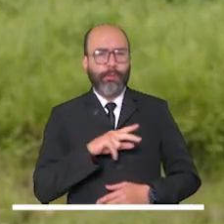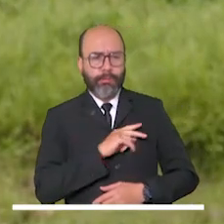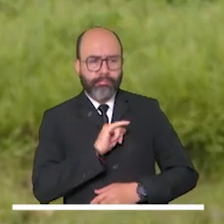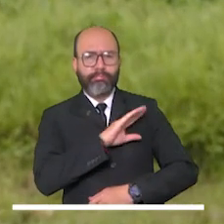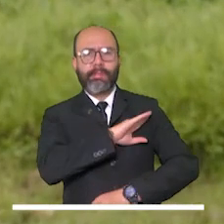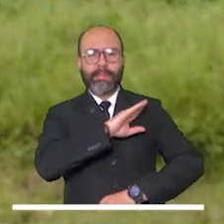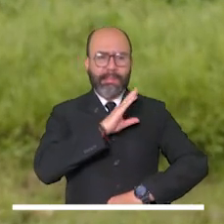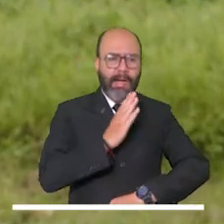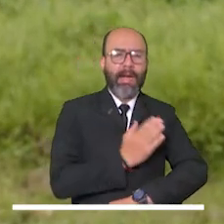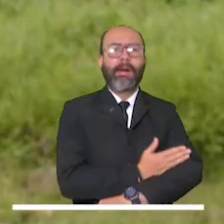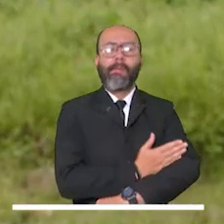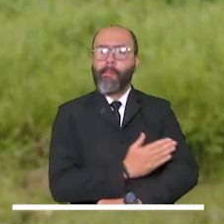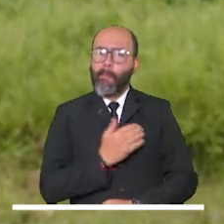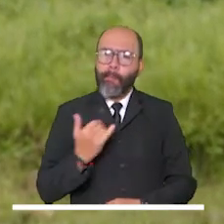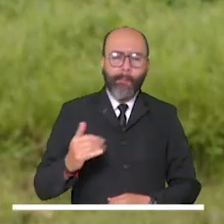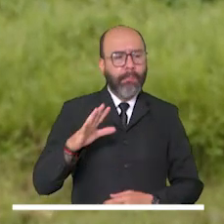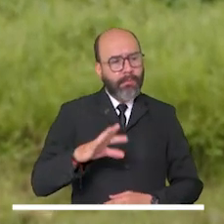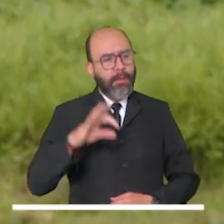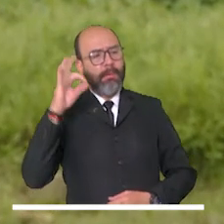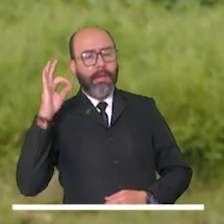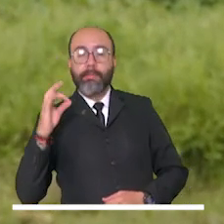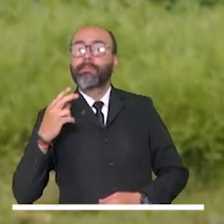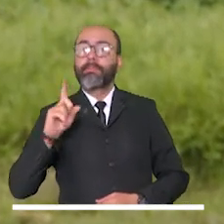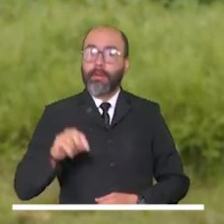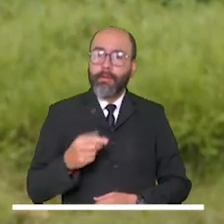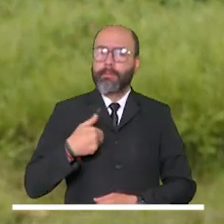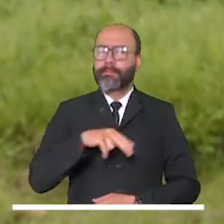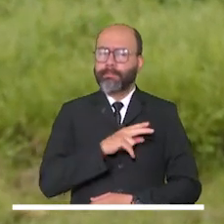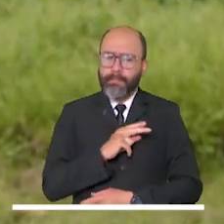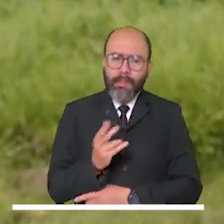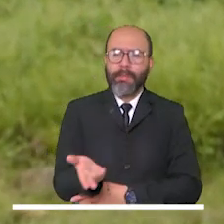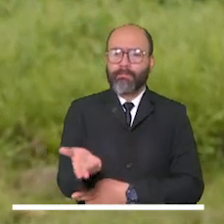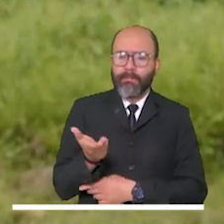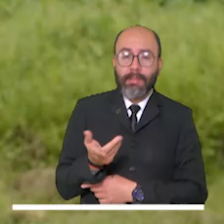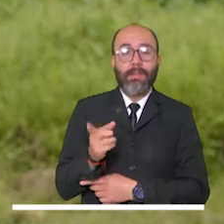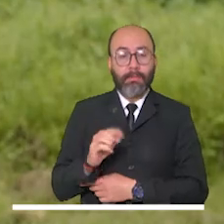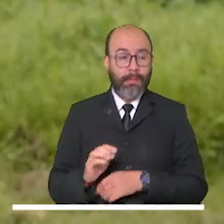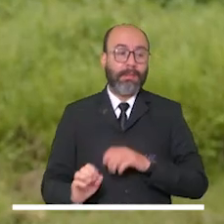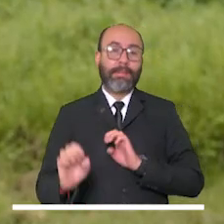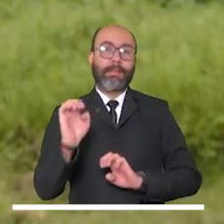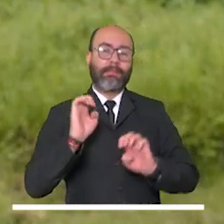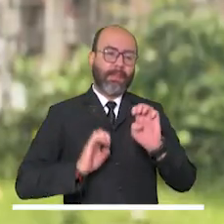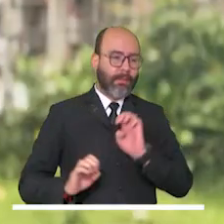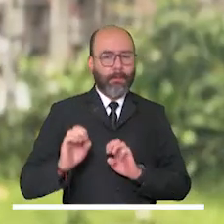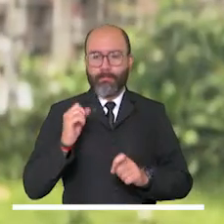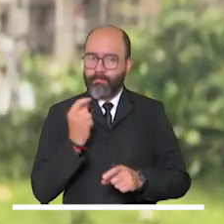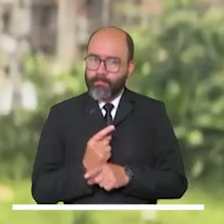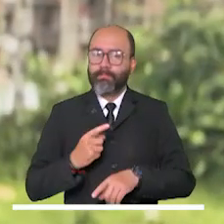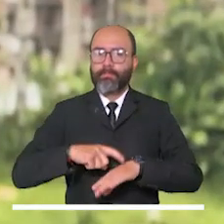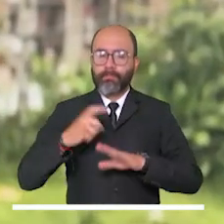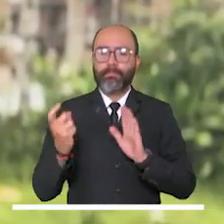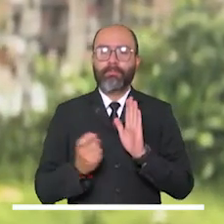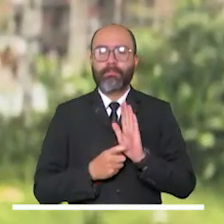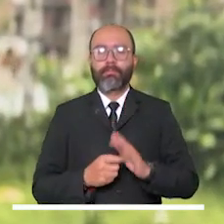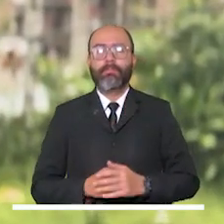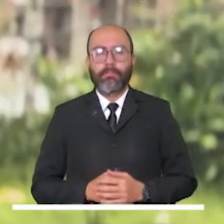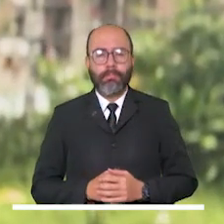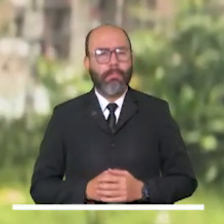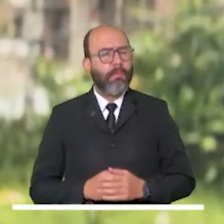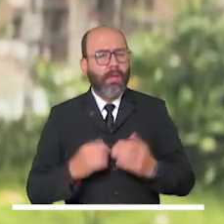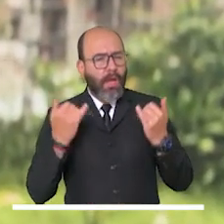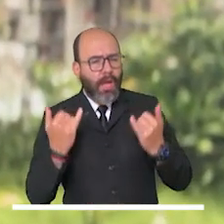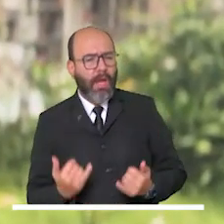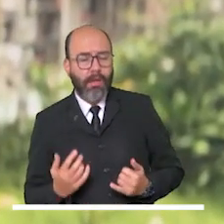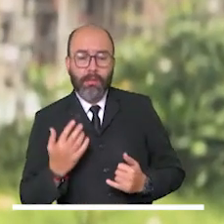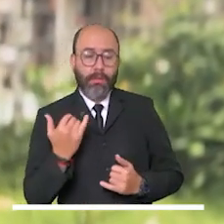elegir, de exigir, de defender, todo en eso. En este momento pues encuentro